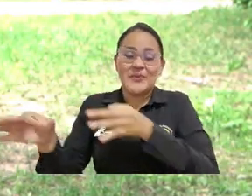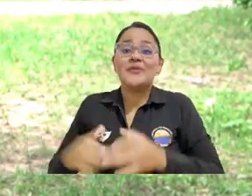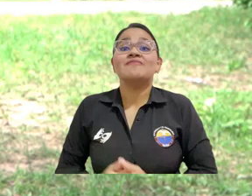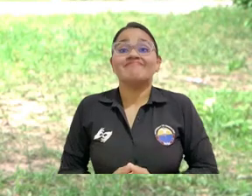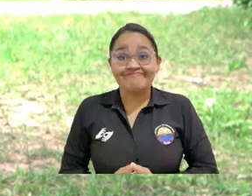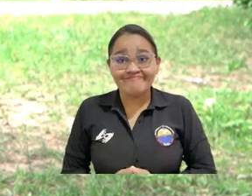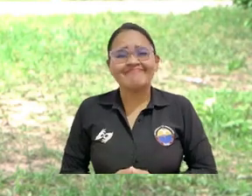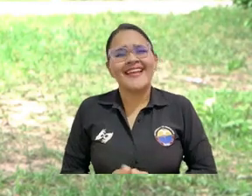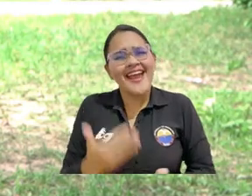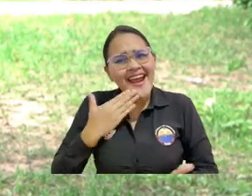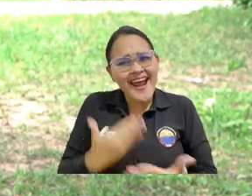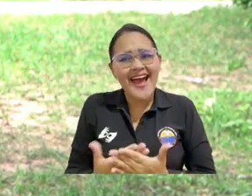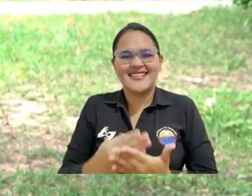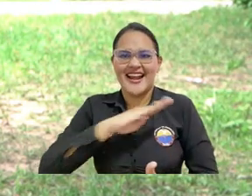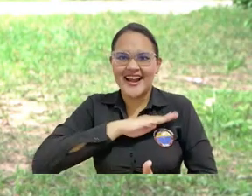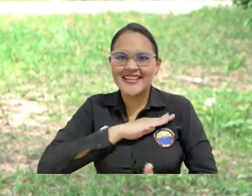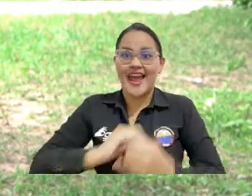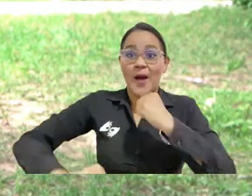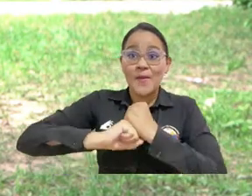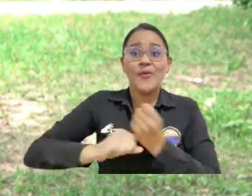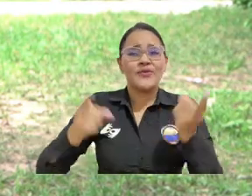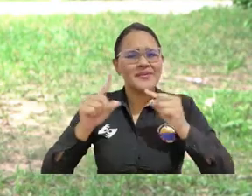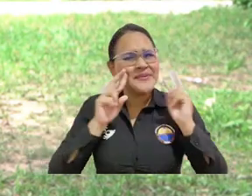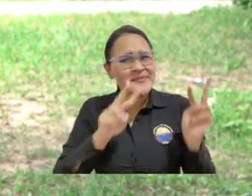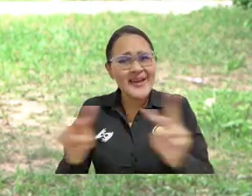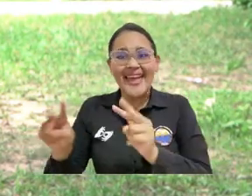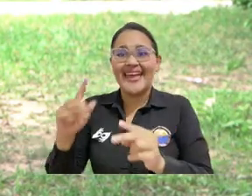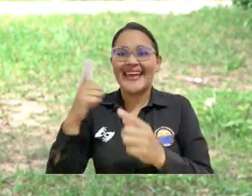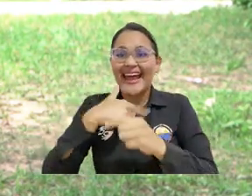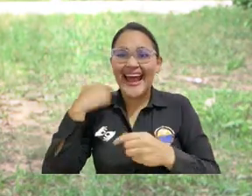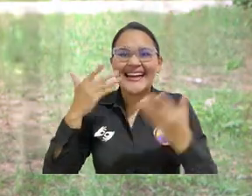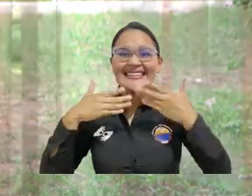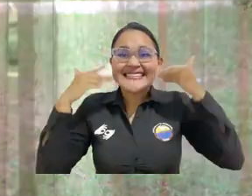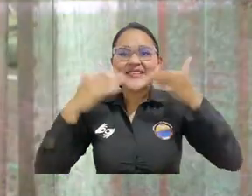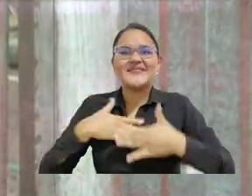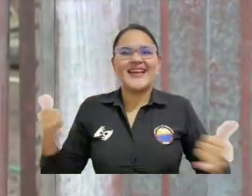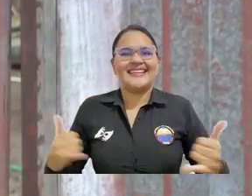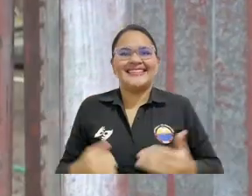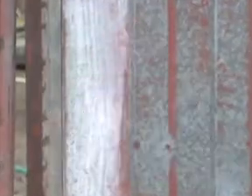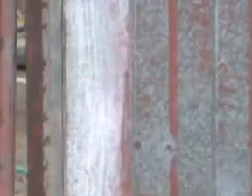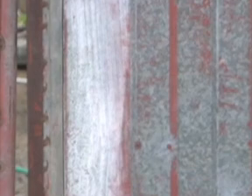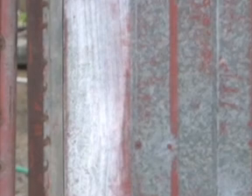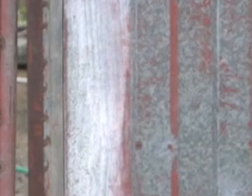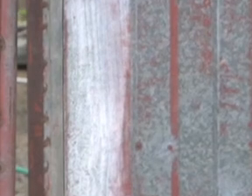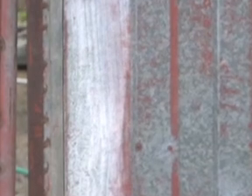la atención de la alcaldía, motivados y alegres de ver la felicidad de nuestros estudiantes.